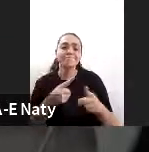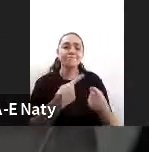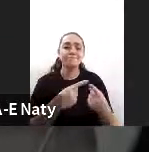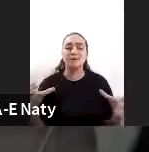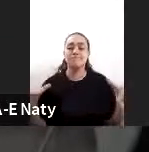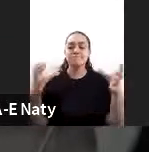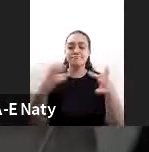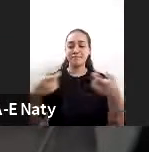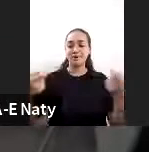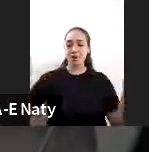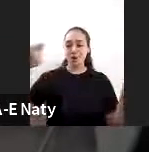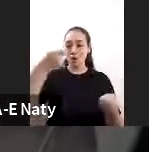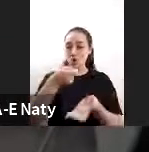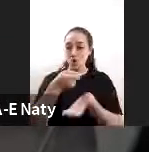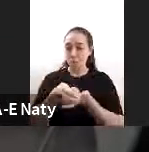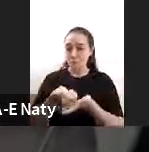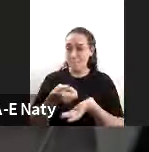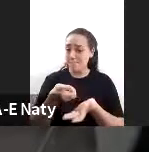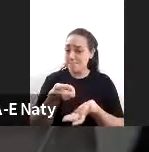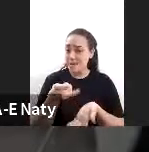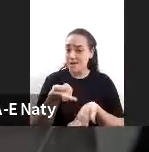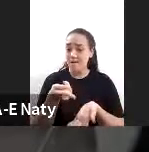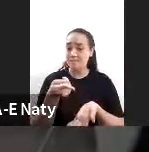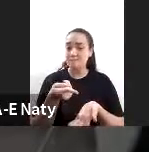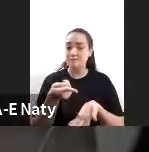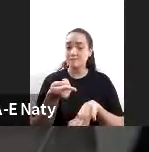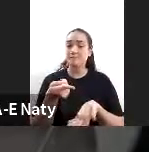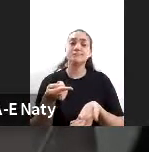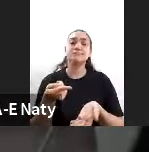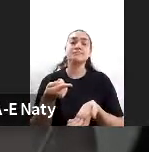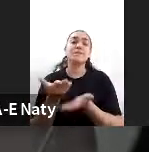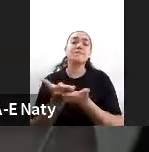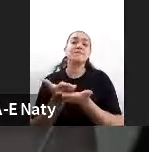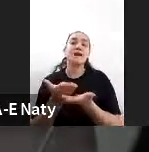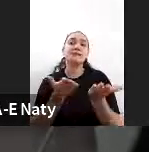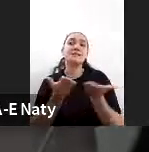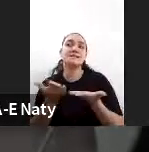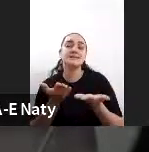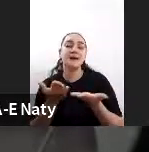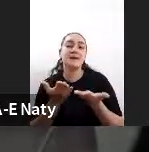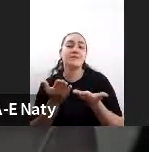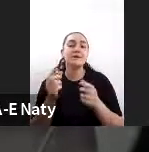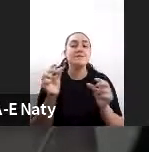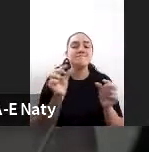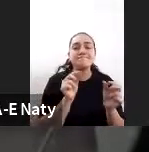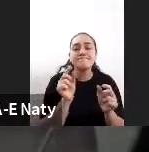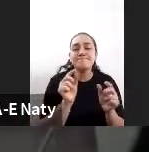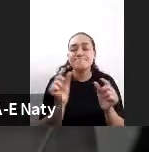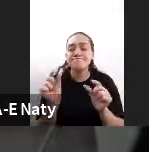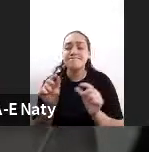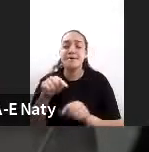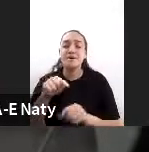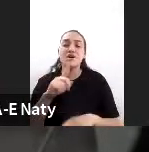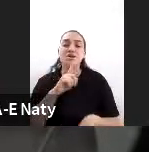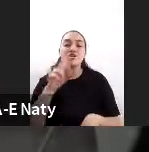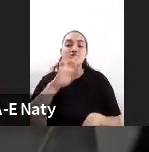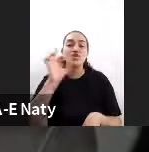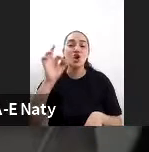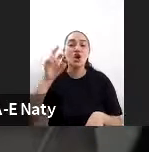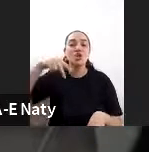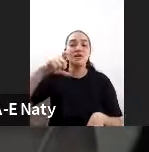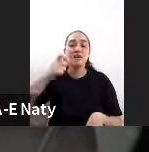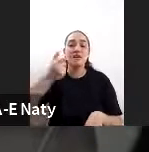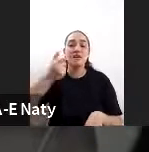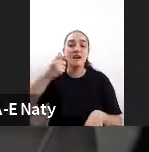y conseguir mejores condiciones de contratación y fueron desarrollando pequeños troncales regionales de fibra óptica por